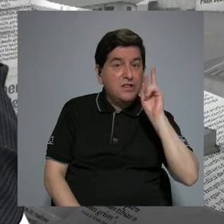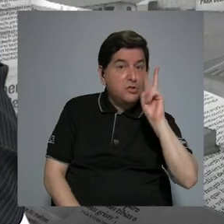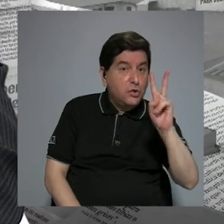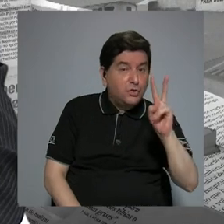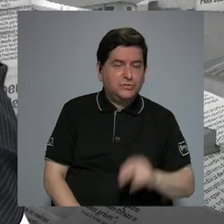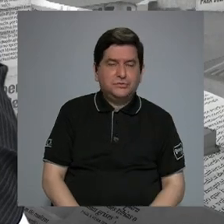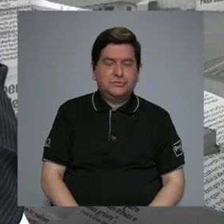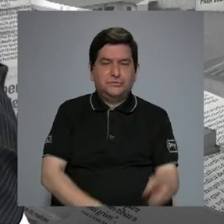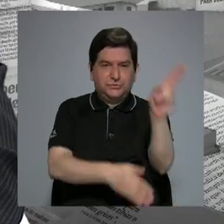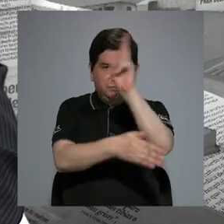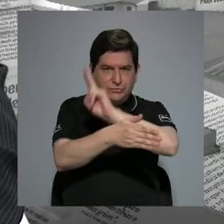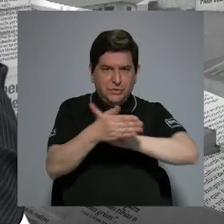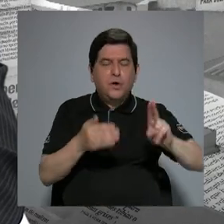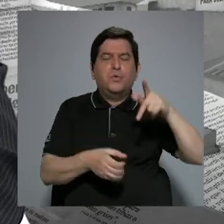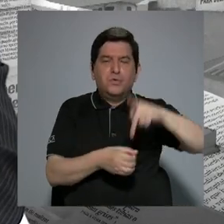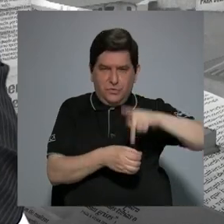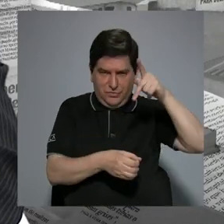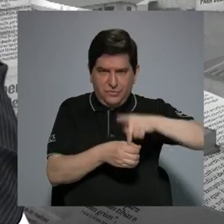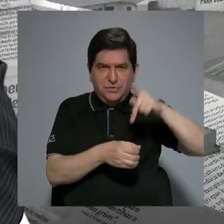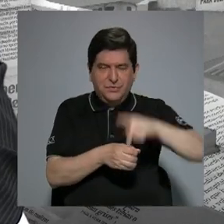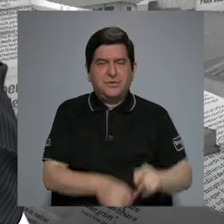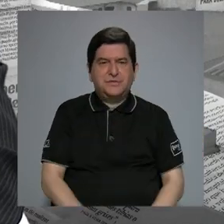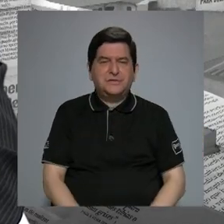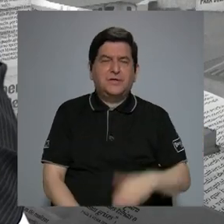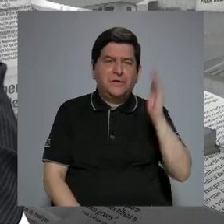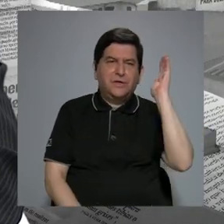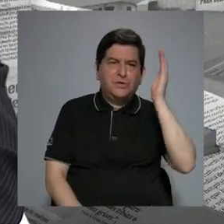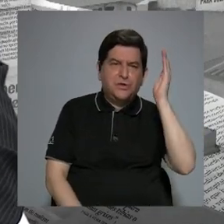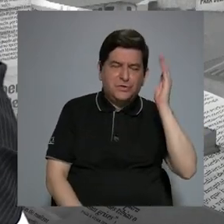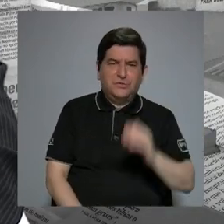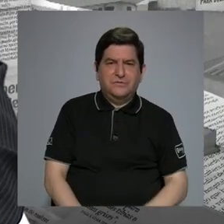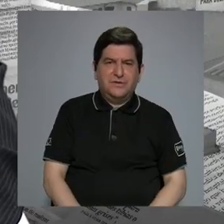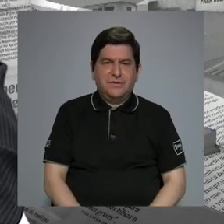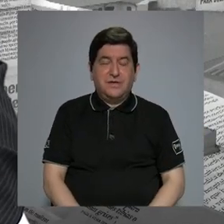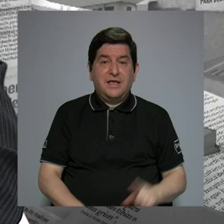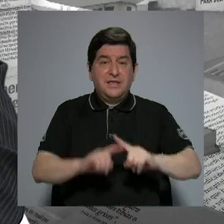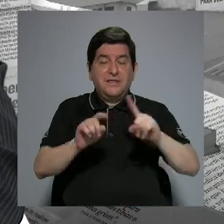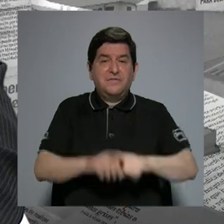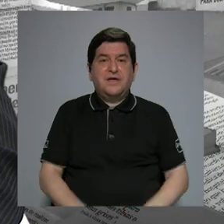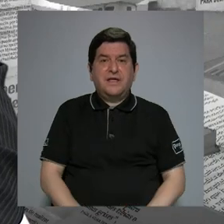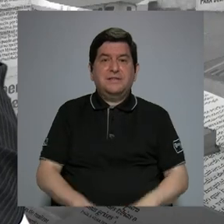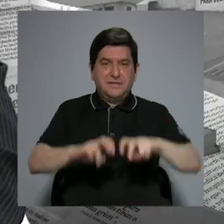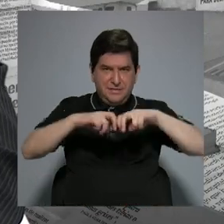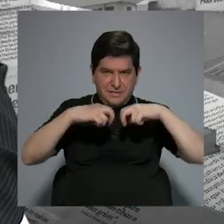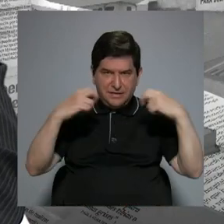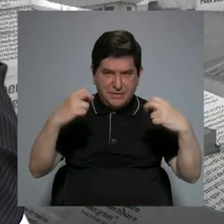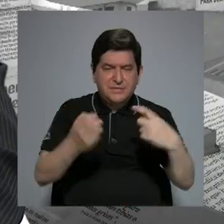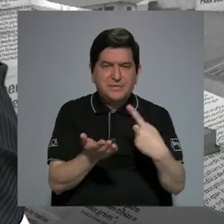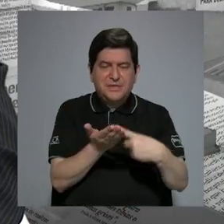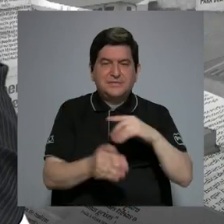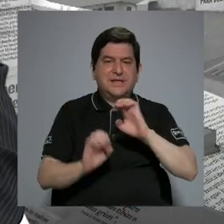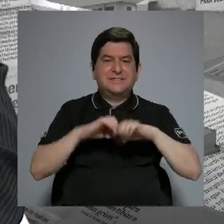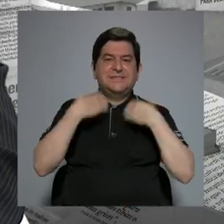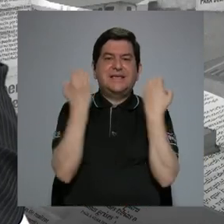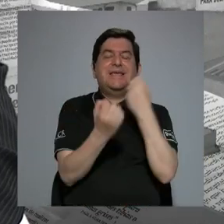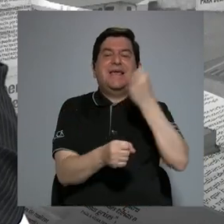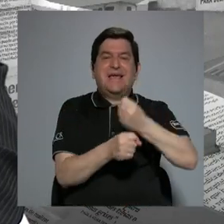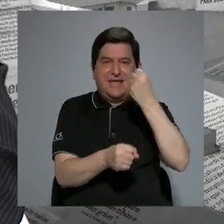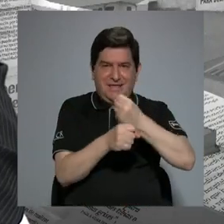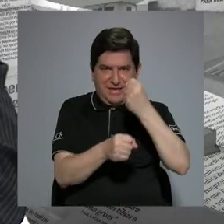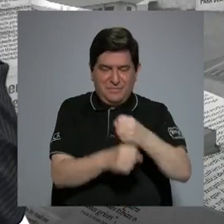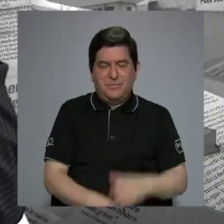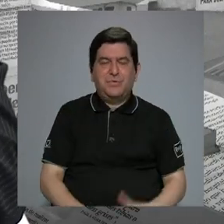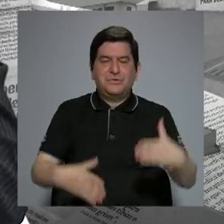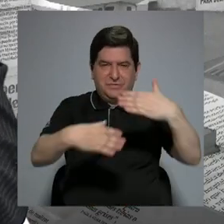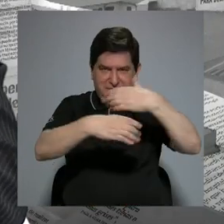donde la universidad va a participar con unas conferencias magistrales y unos paneles y después equipos de trabajo. Equipos de trabajo que se